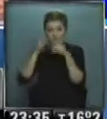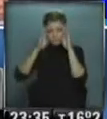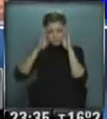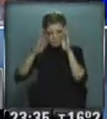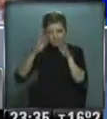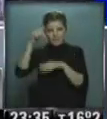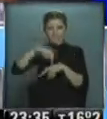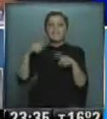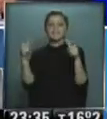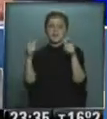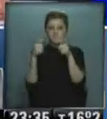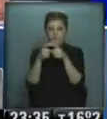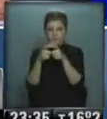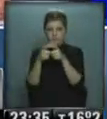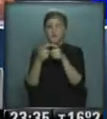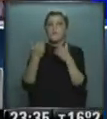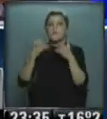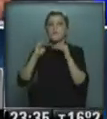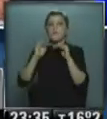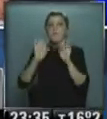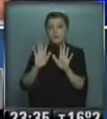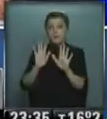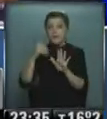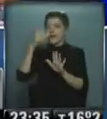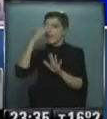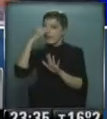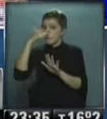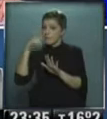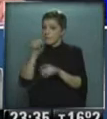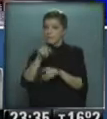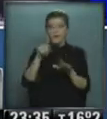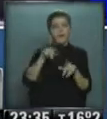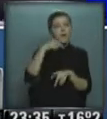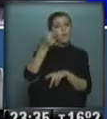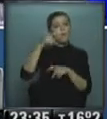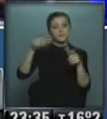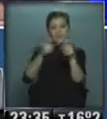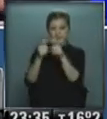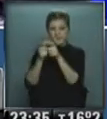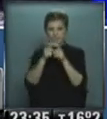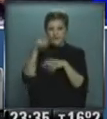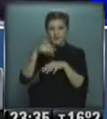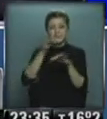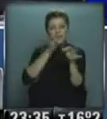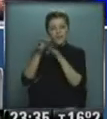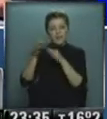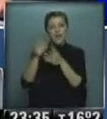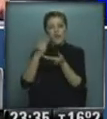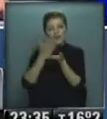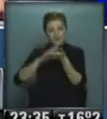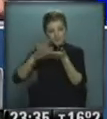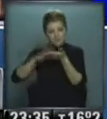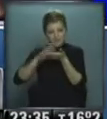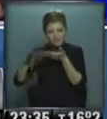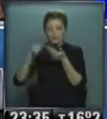encuentro de este tipo y quizás pasen a formar parte de la agenda de próximos encuentros que te digo, hubo un compromiso muy serio de que